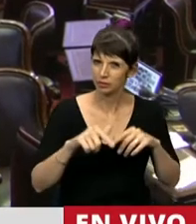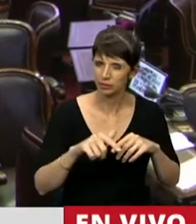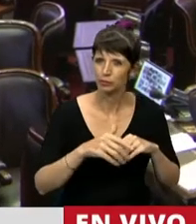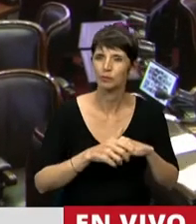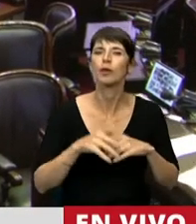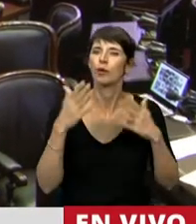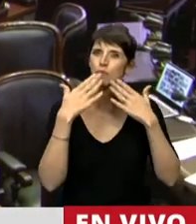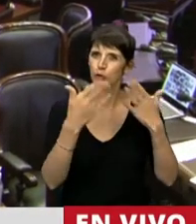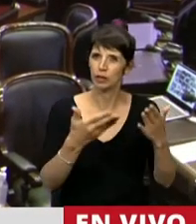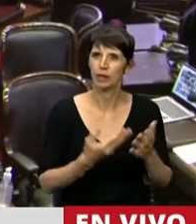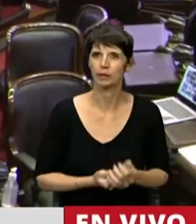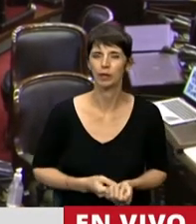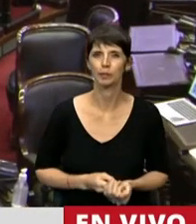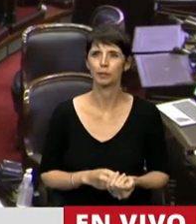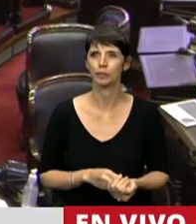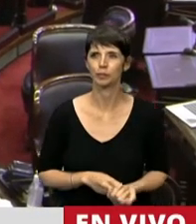Bueno, muchas gracias.